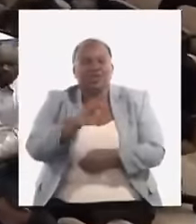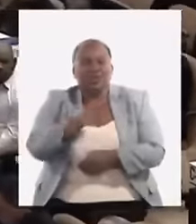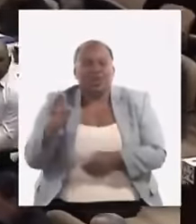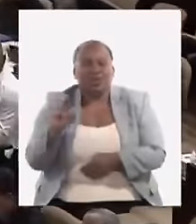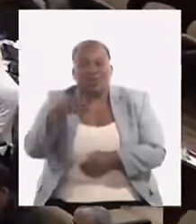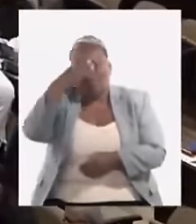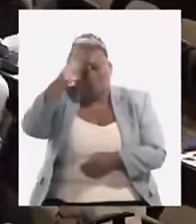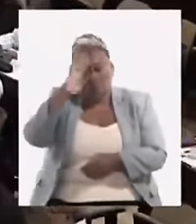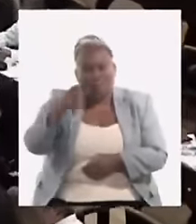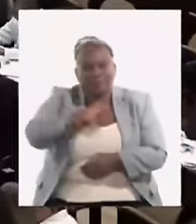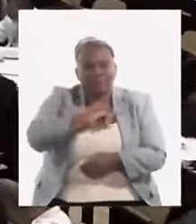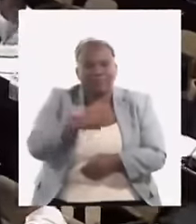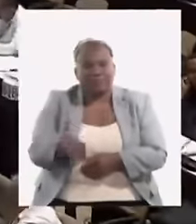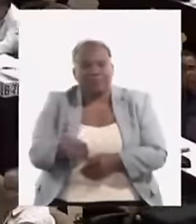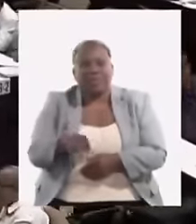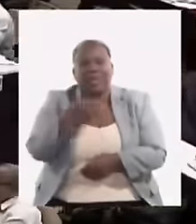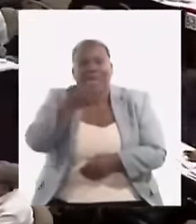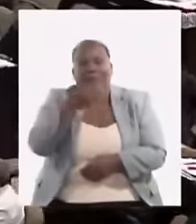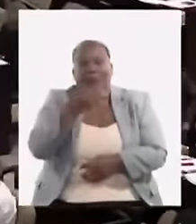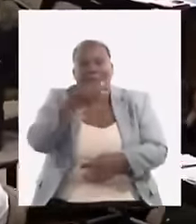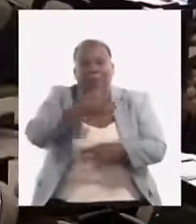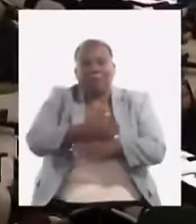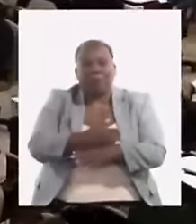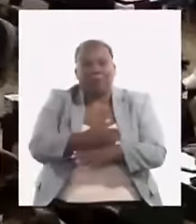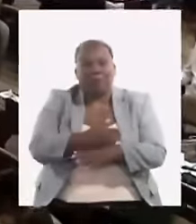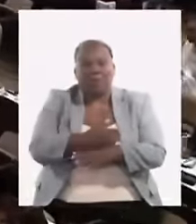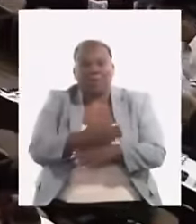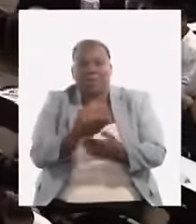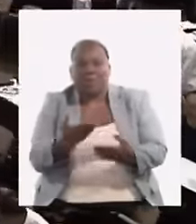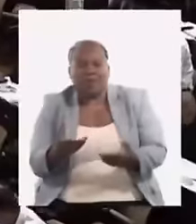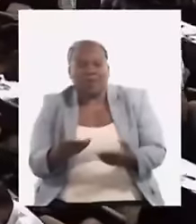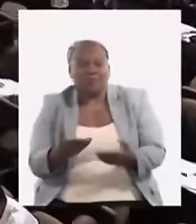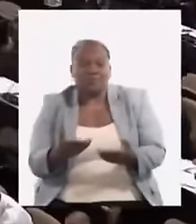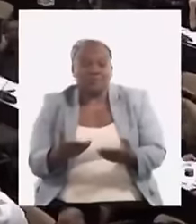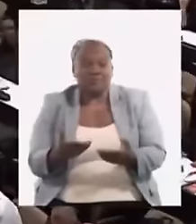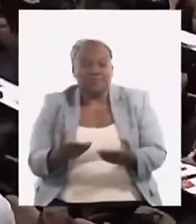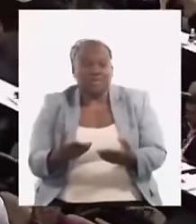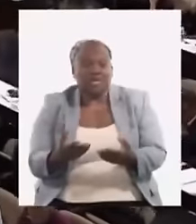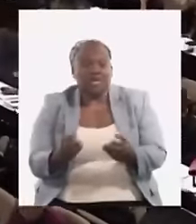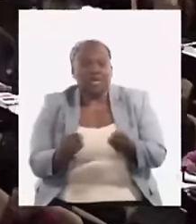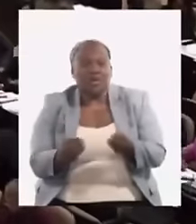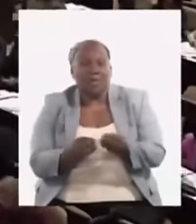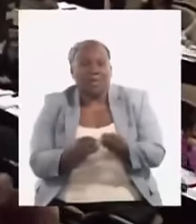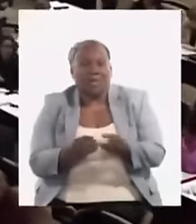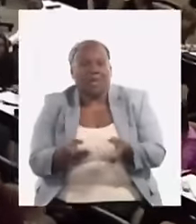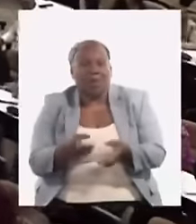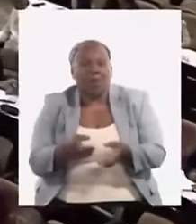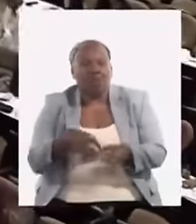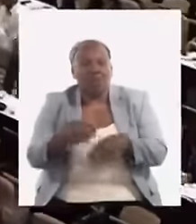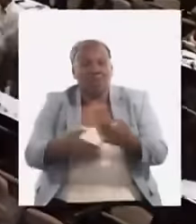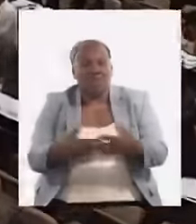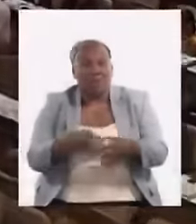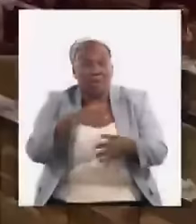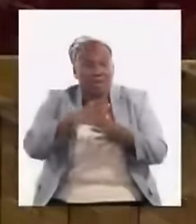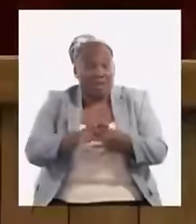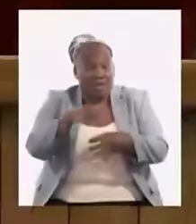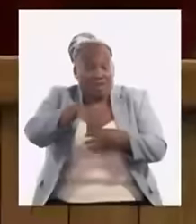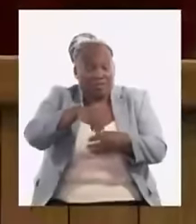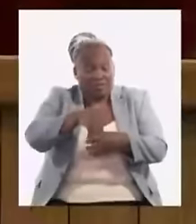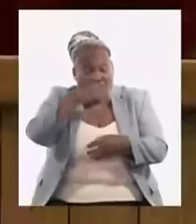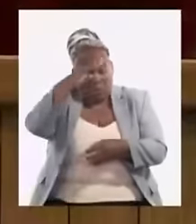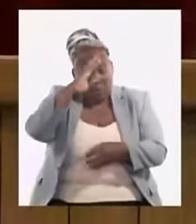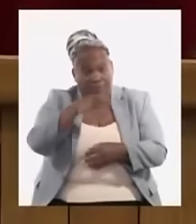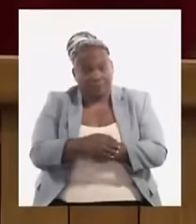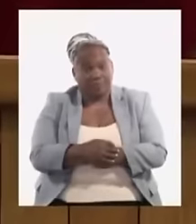donde reflejan que el bloqueo no tiene nada que ver con la crisis que atraviesa el país, que es